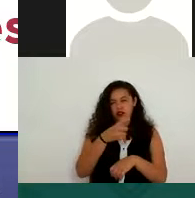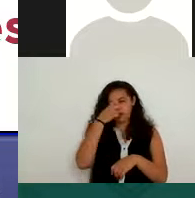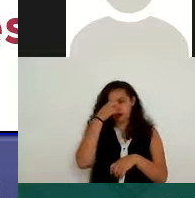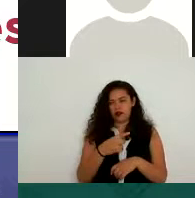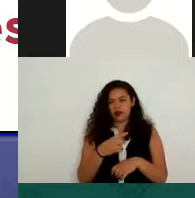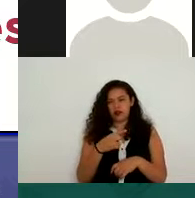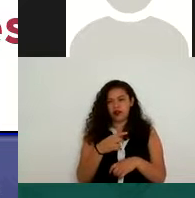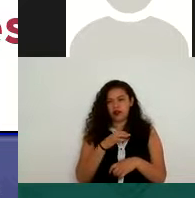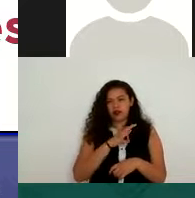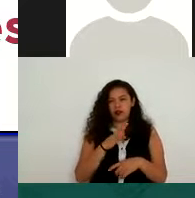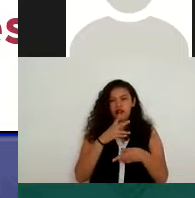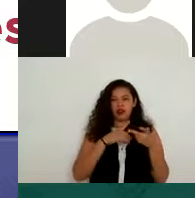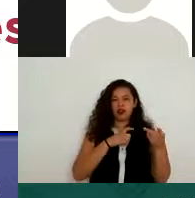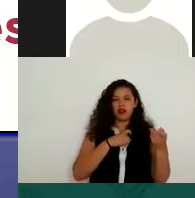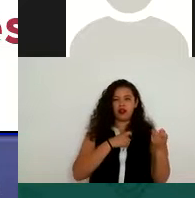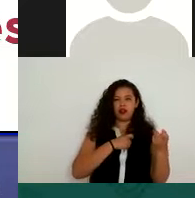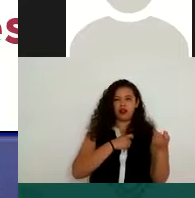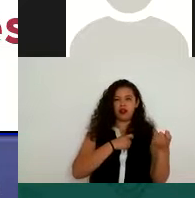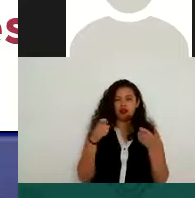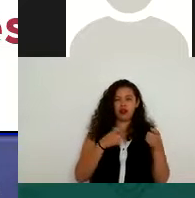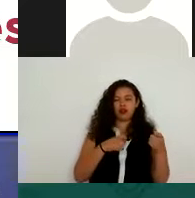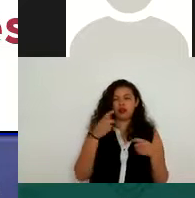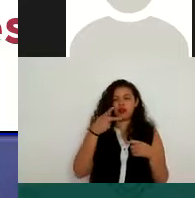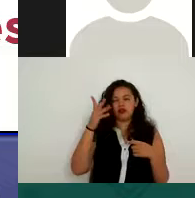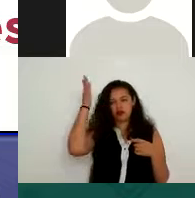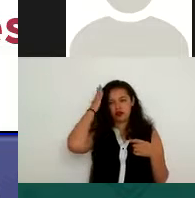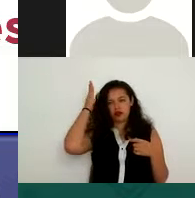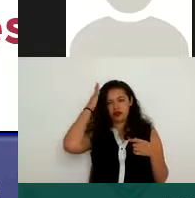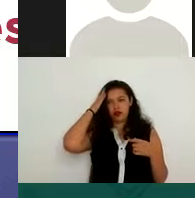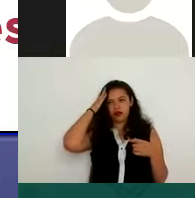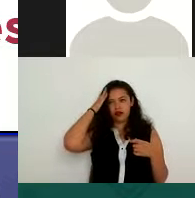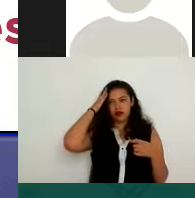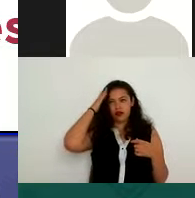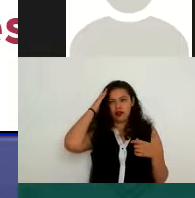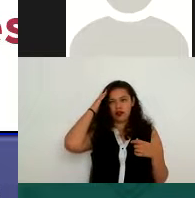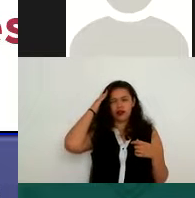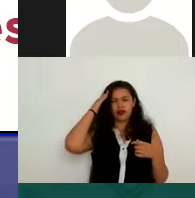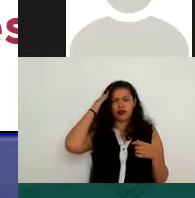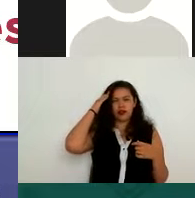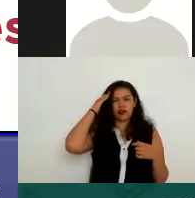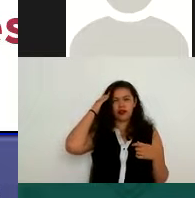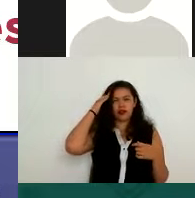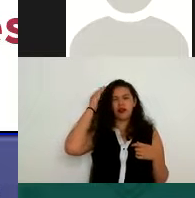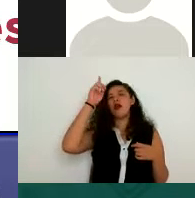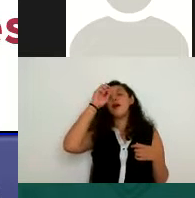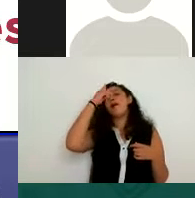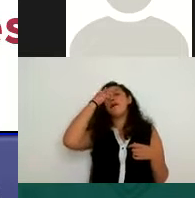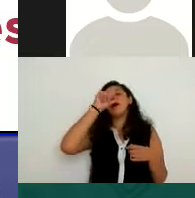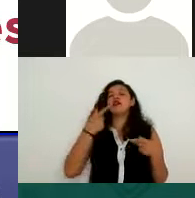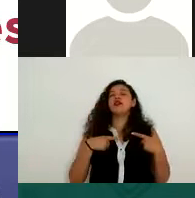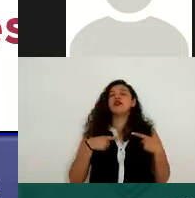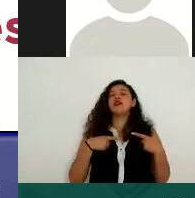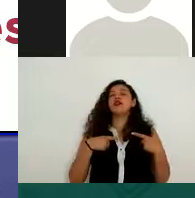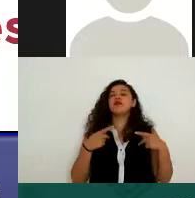que faculta a su titular a decidir cuáles de sus datos proporciona un tercero. Esto se llama